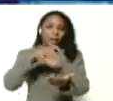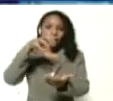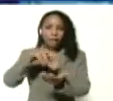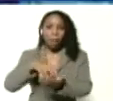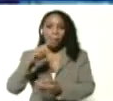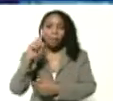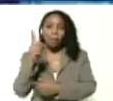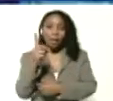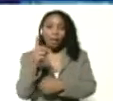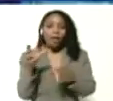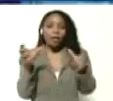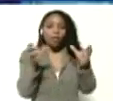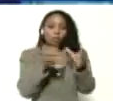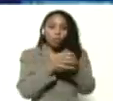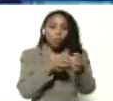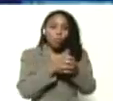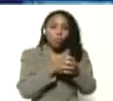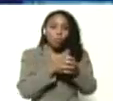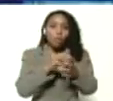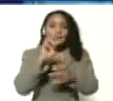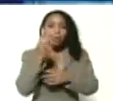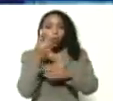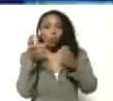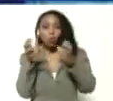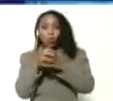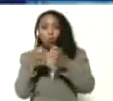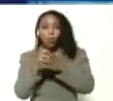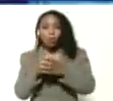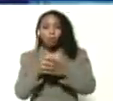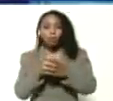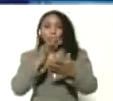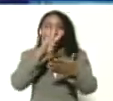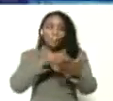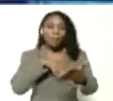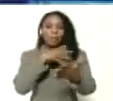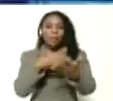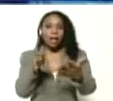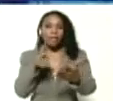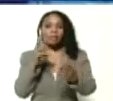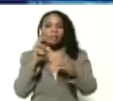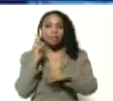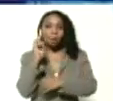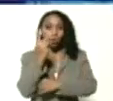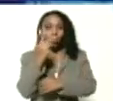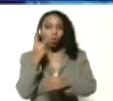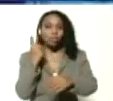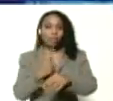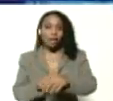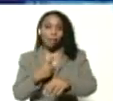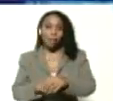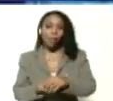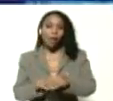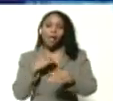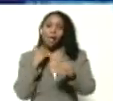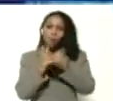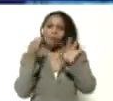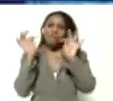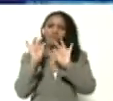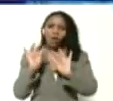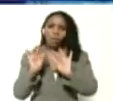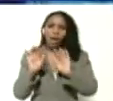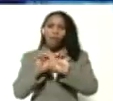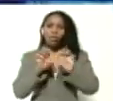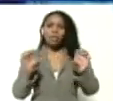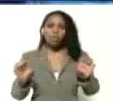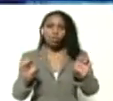en el segundo lapso fuimos los de matemáticas en el segundo periodo y igualmente desde educación